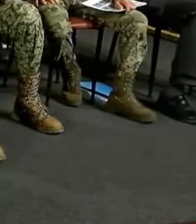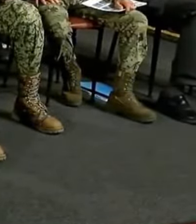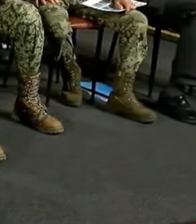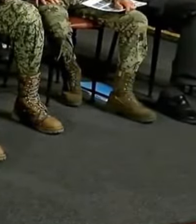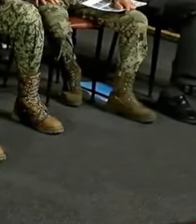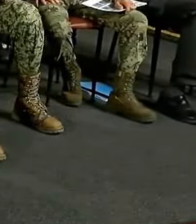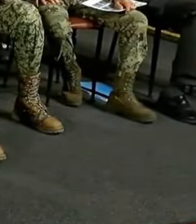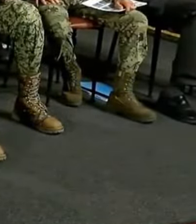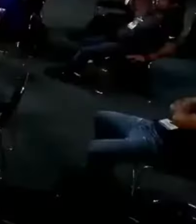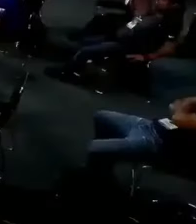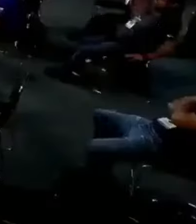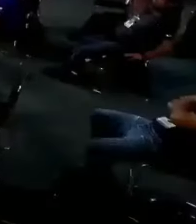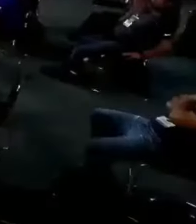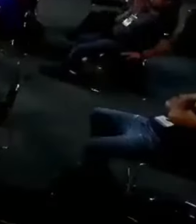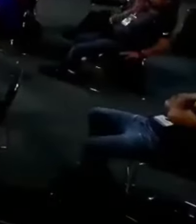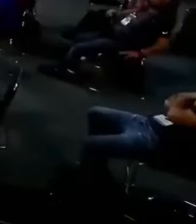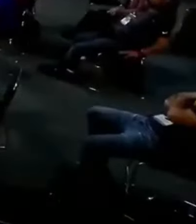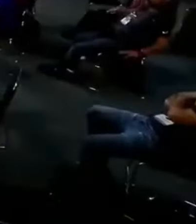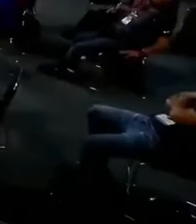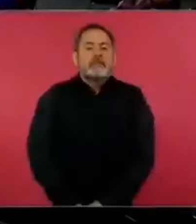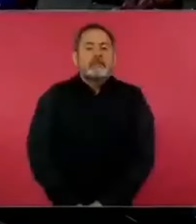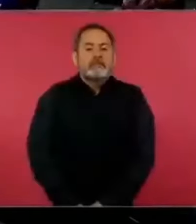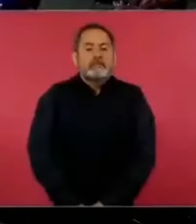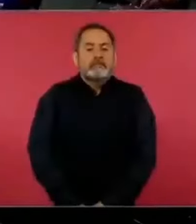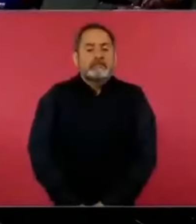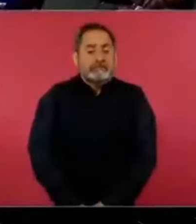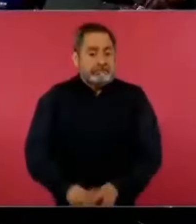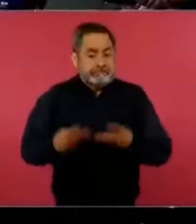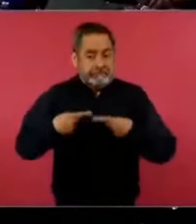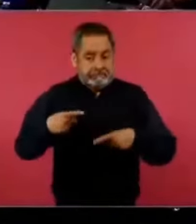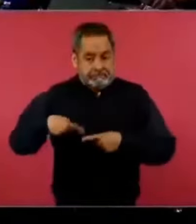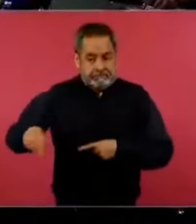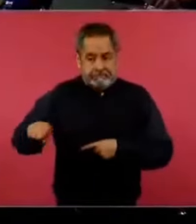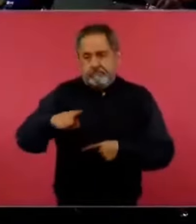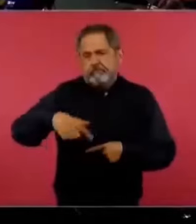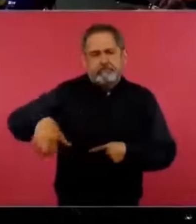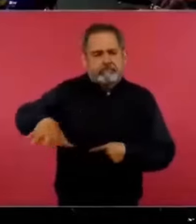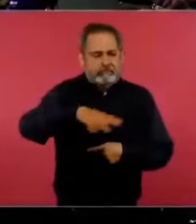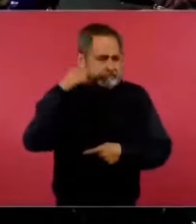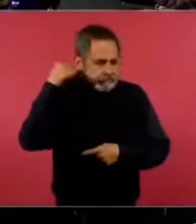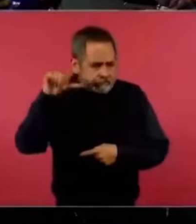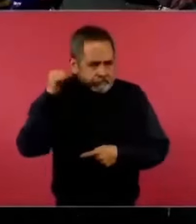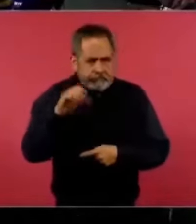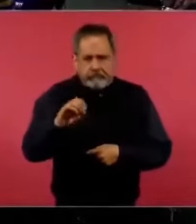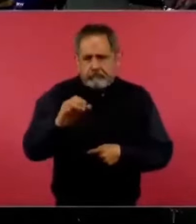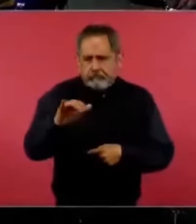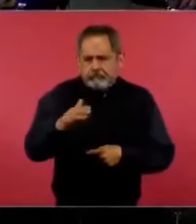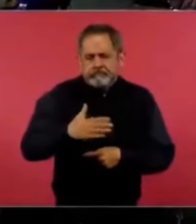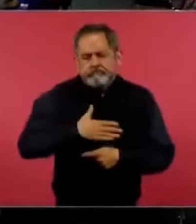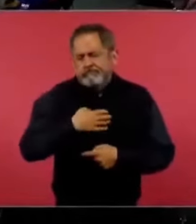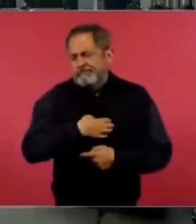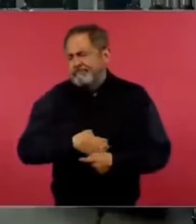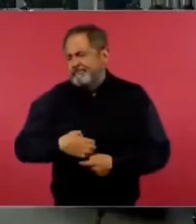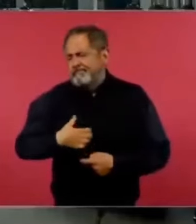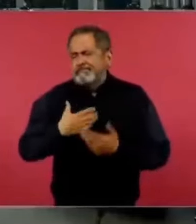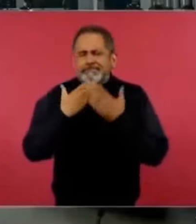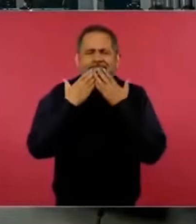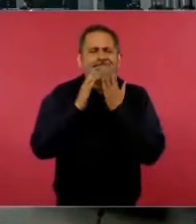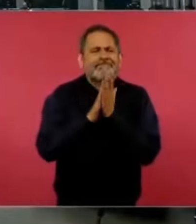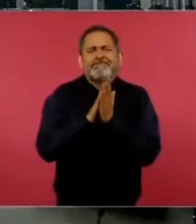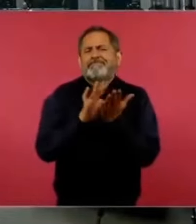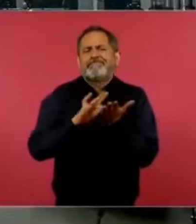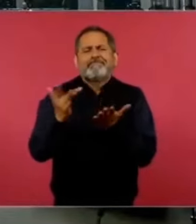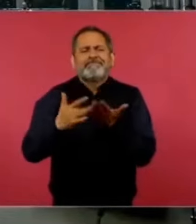públicos. Y la gente muy satisfecha, pero mucho, mucho, muy